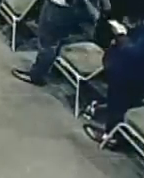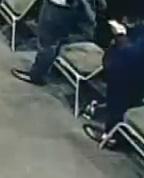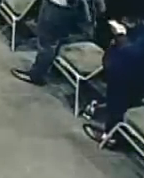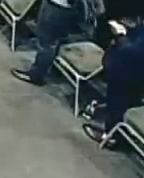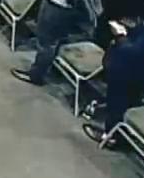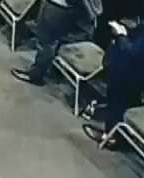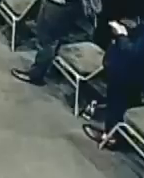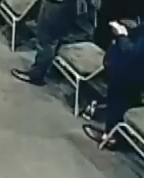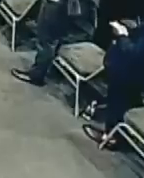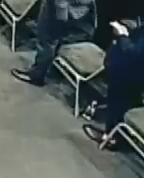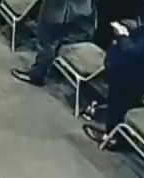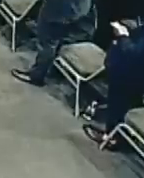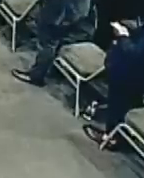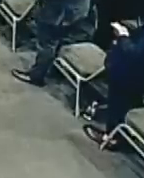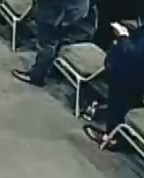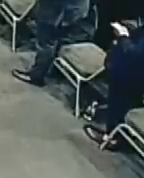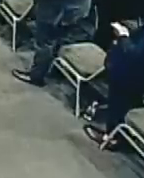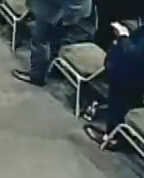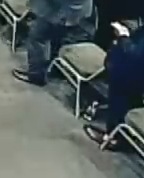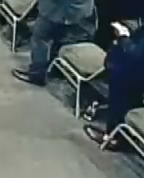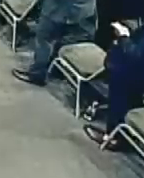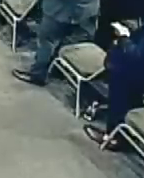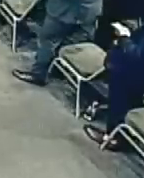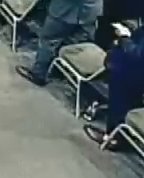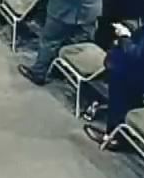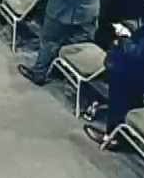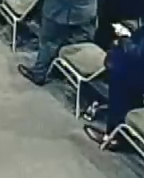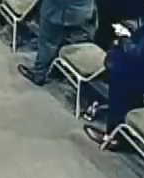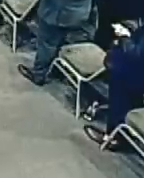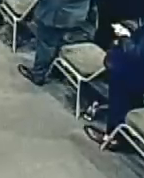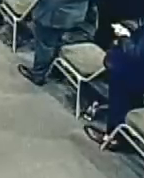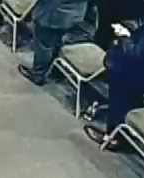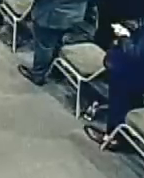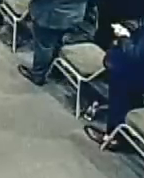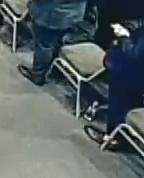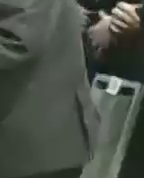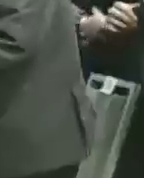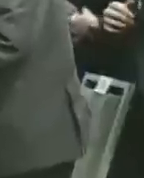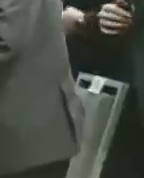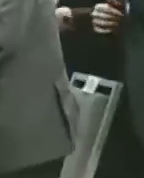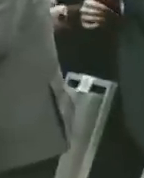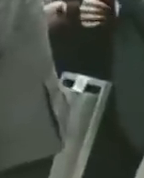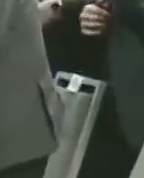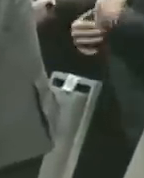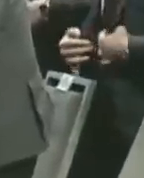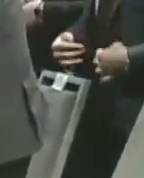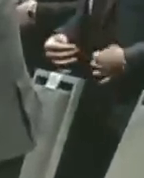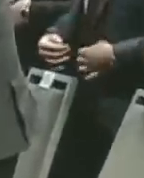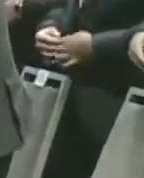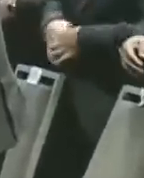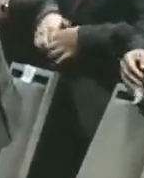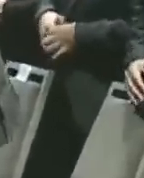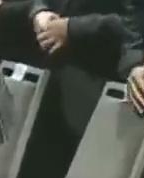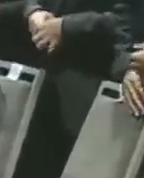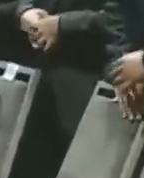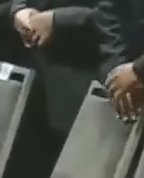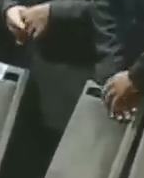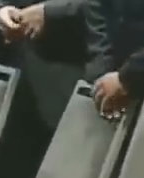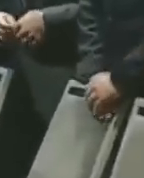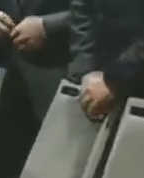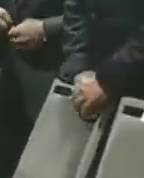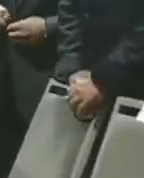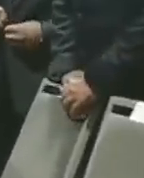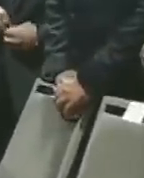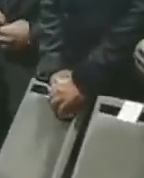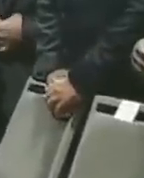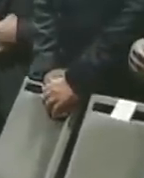La transmisión que da cobertura a la agenda de trabajo del presidente constitucional, Nicolás Maduro Moros, en lo que será entonces